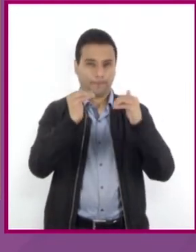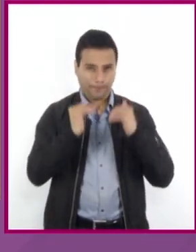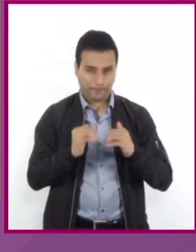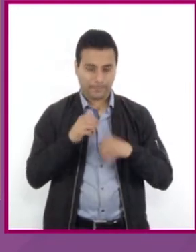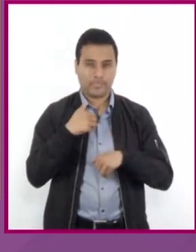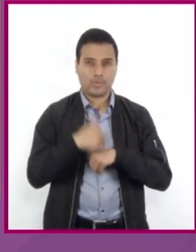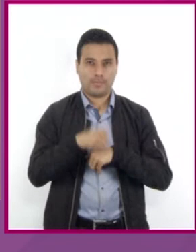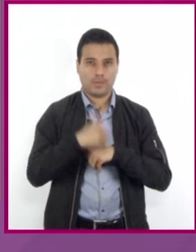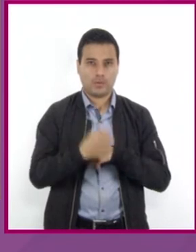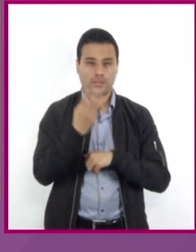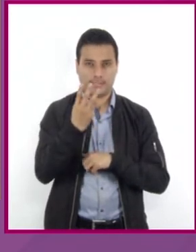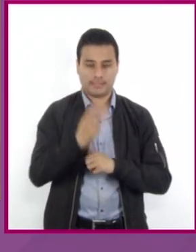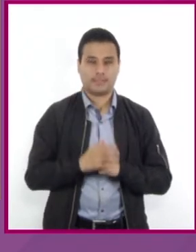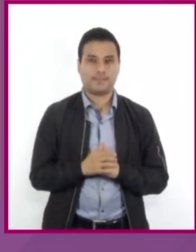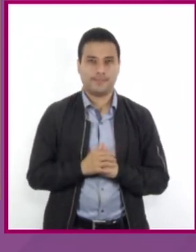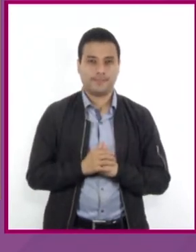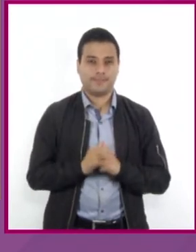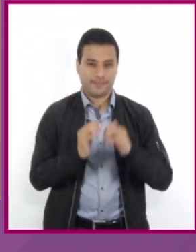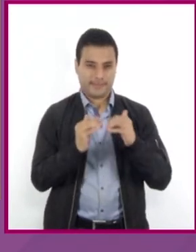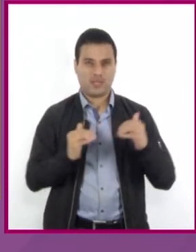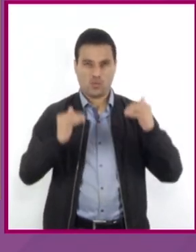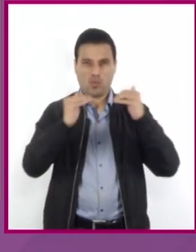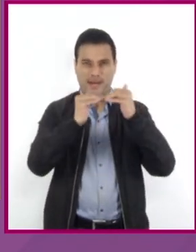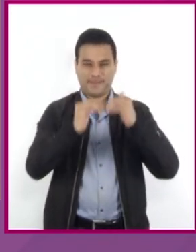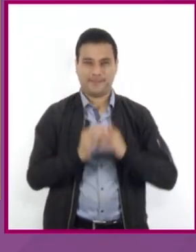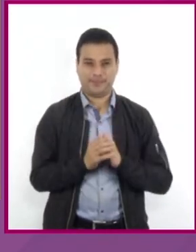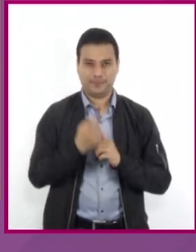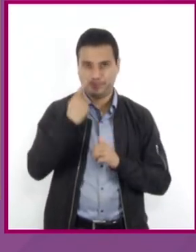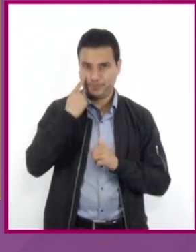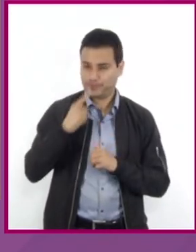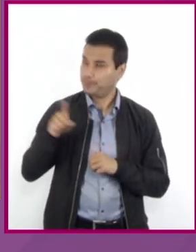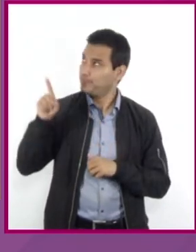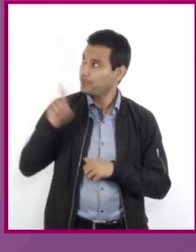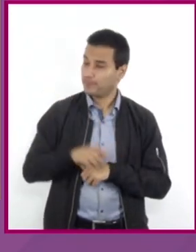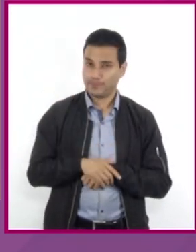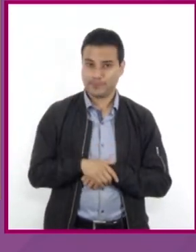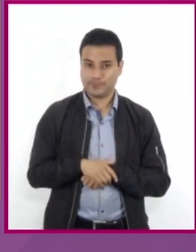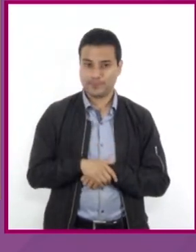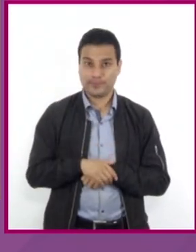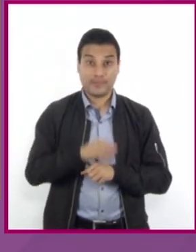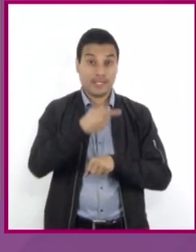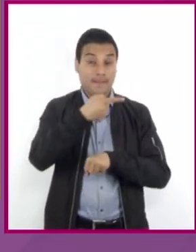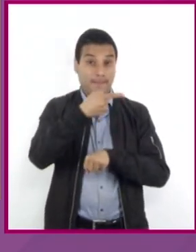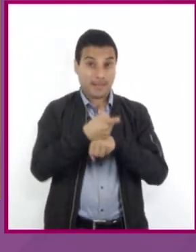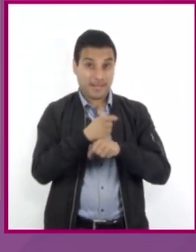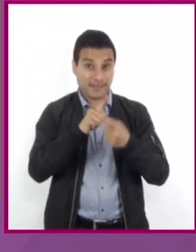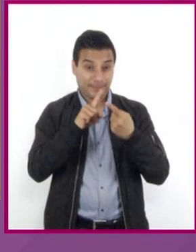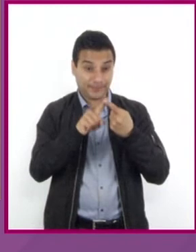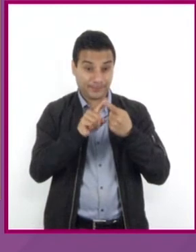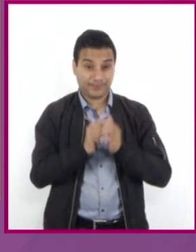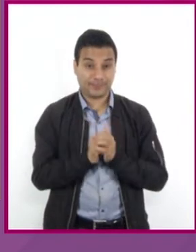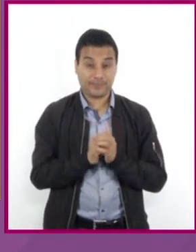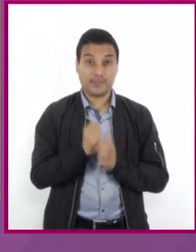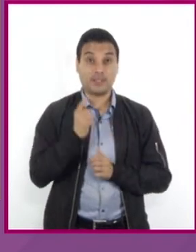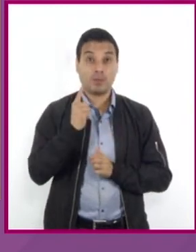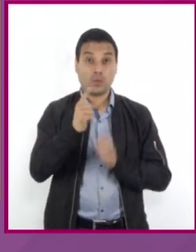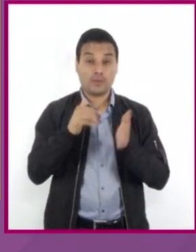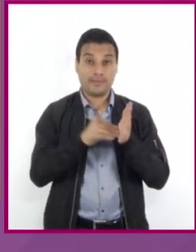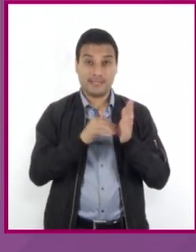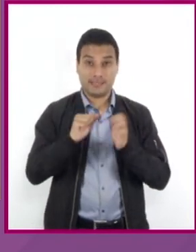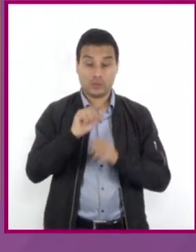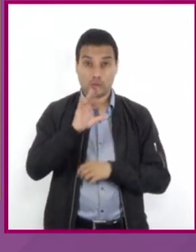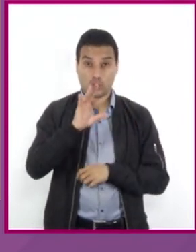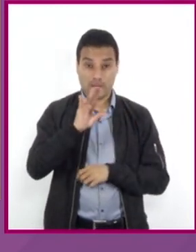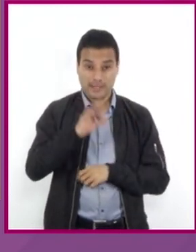3 igualamos las ecuaciones despejadas donde la primera ecuación es 1640